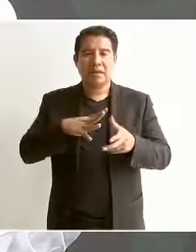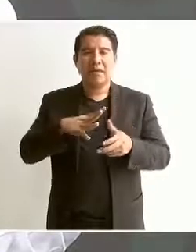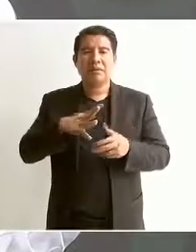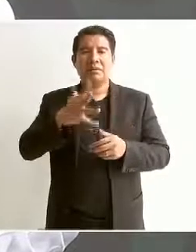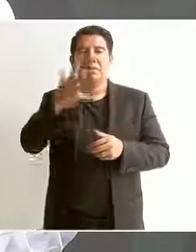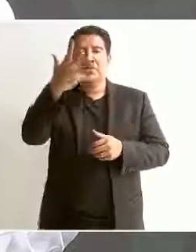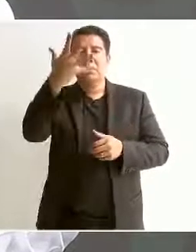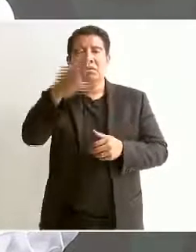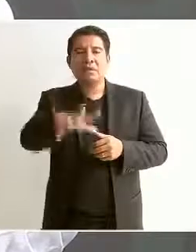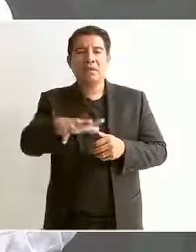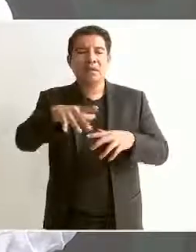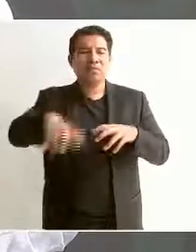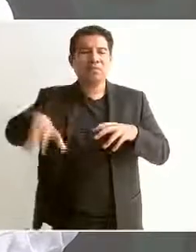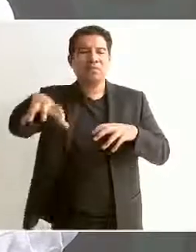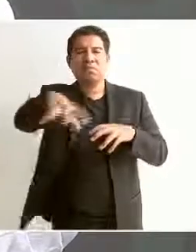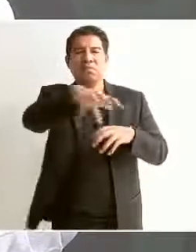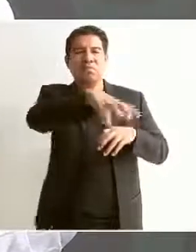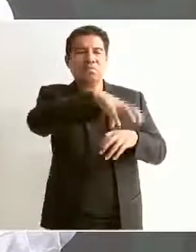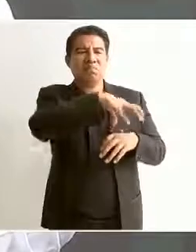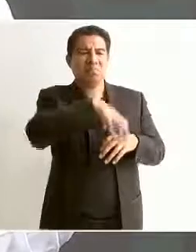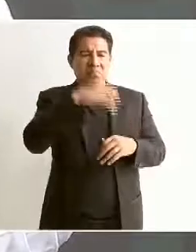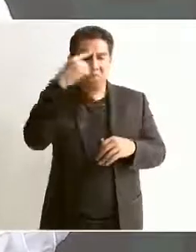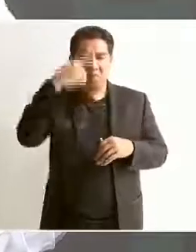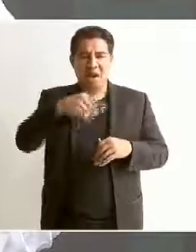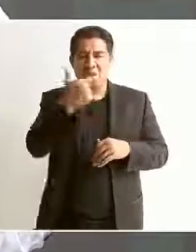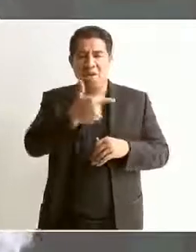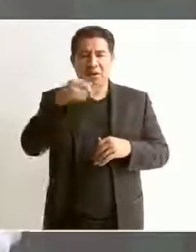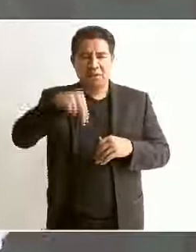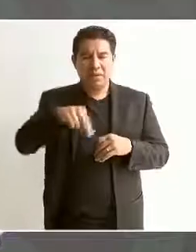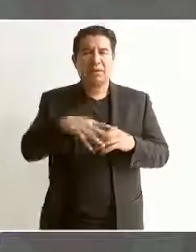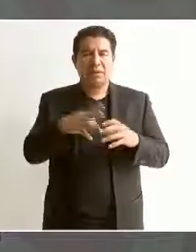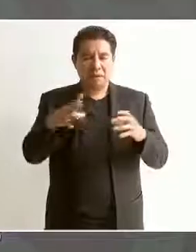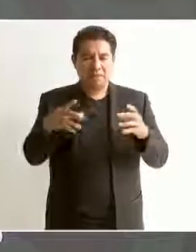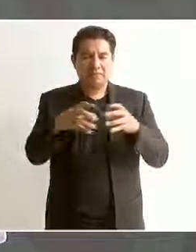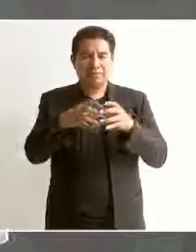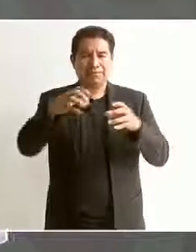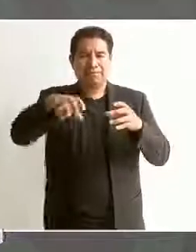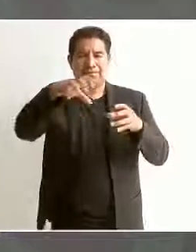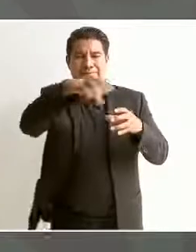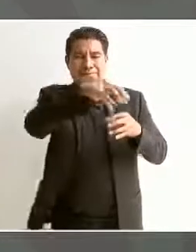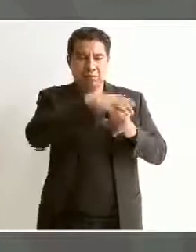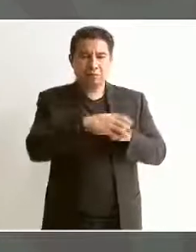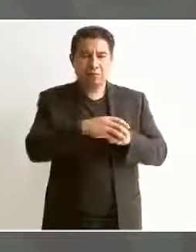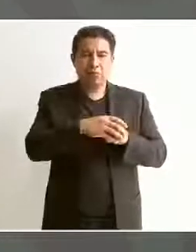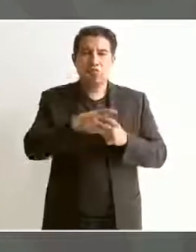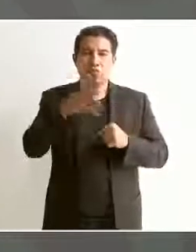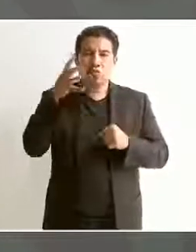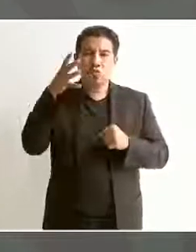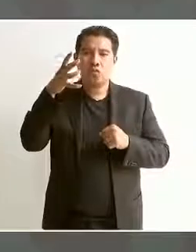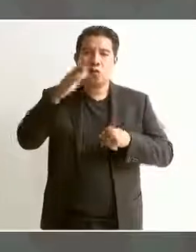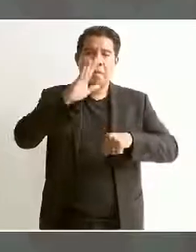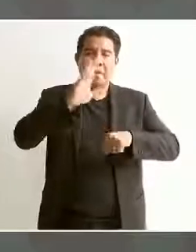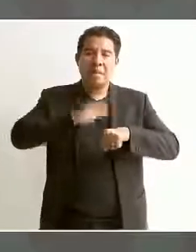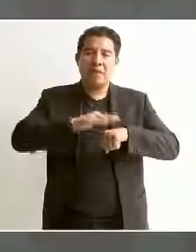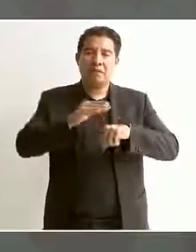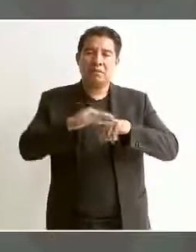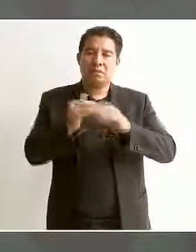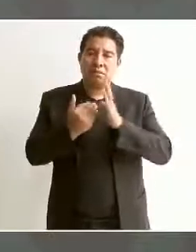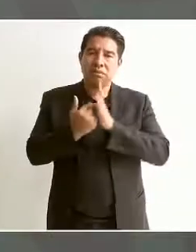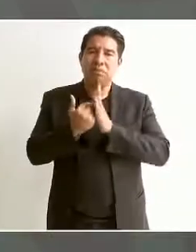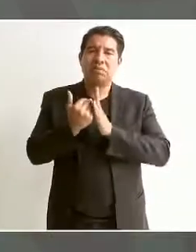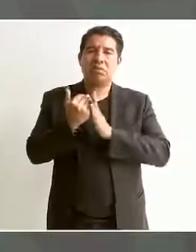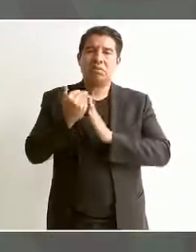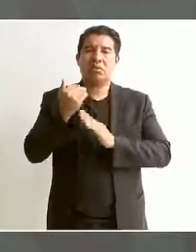cuarteles como este y que se esté proyectando hacer construir